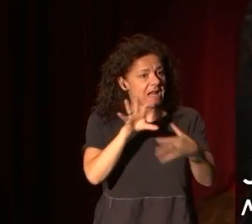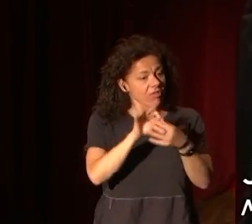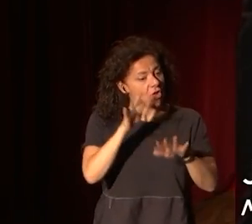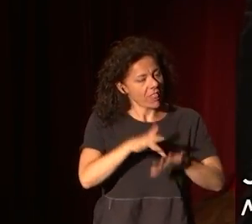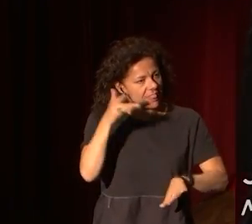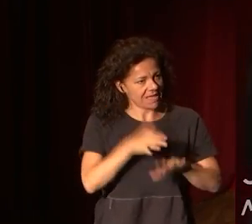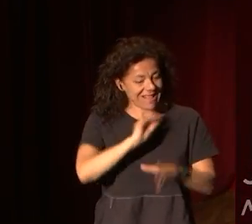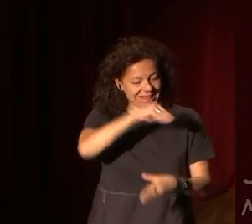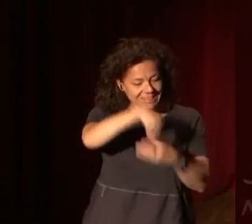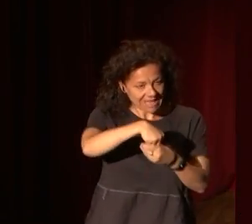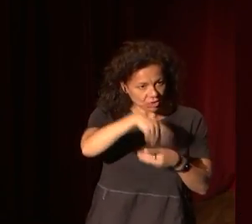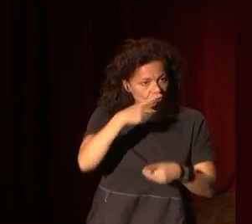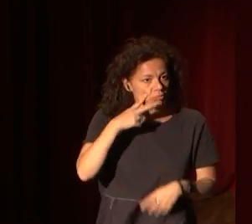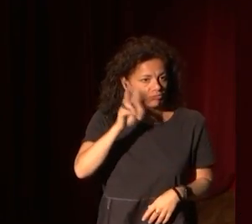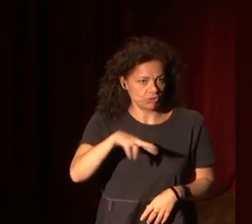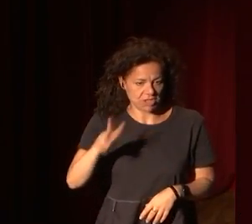digital en los museos.